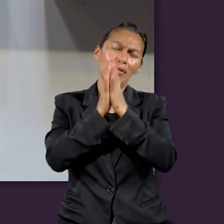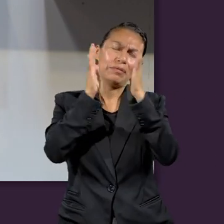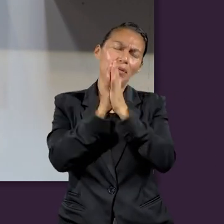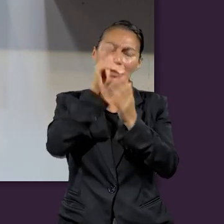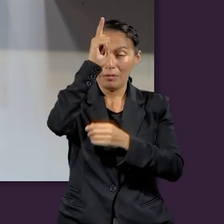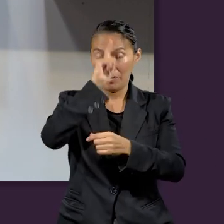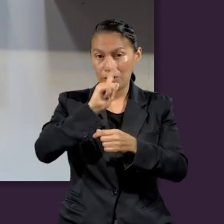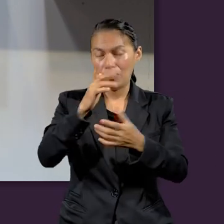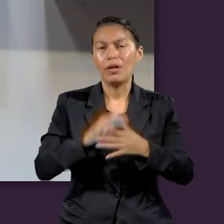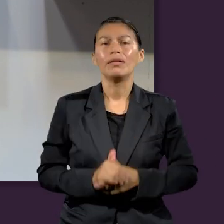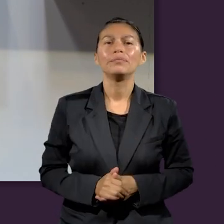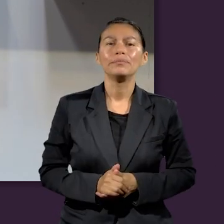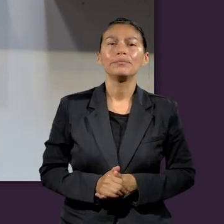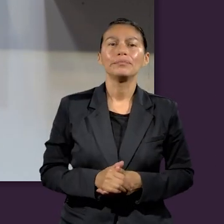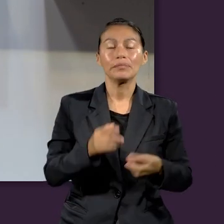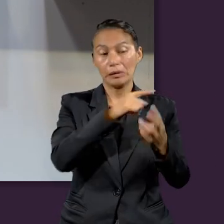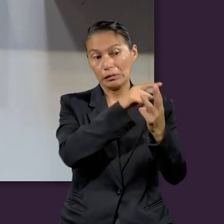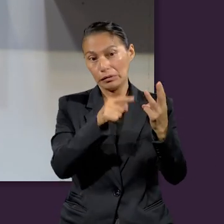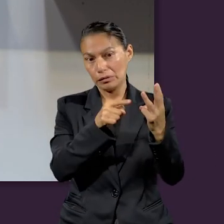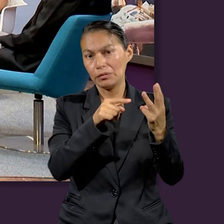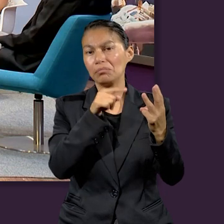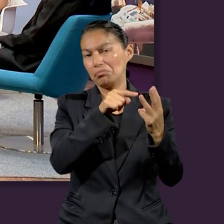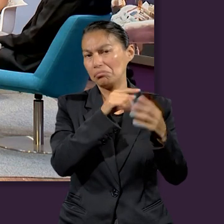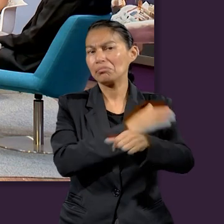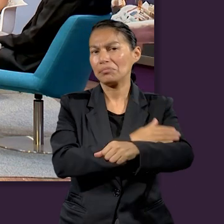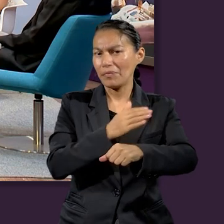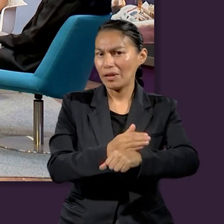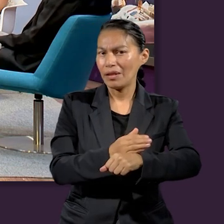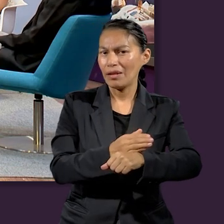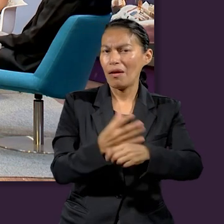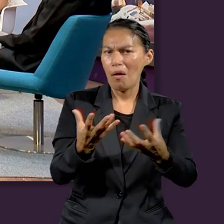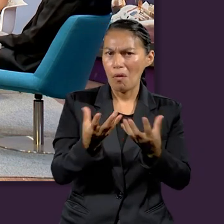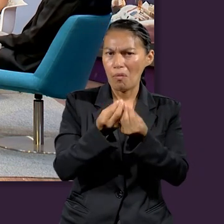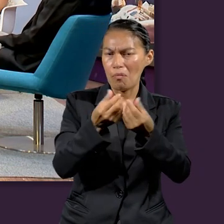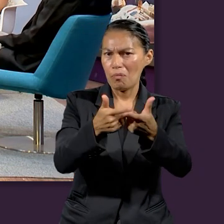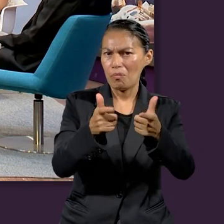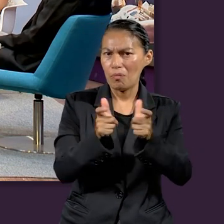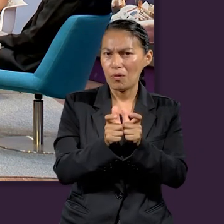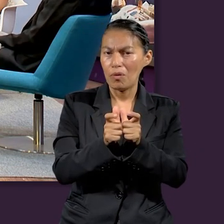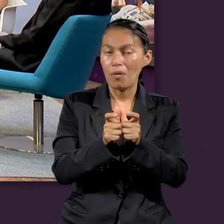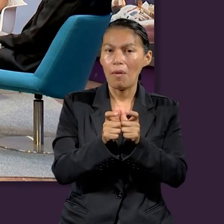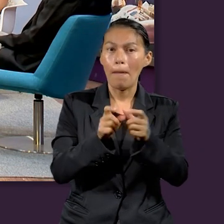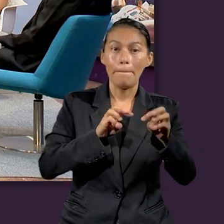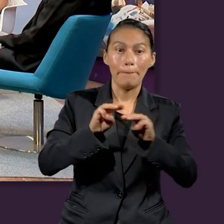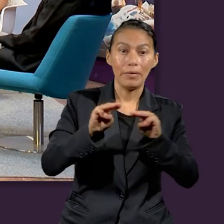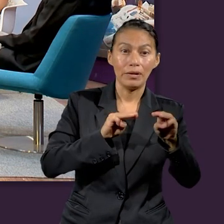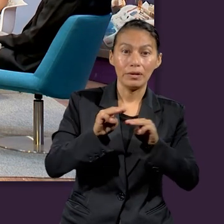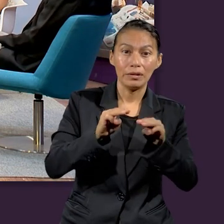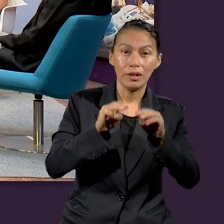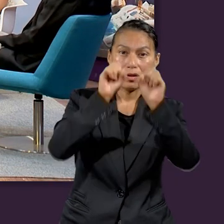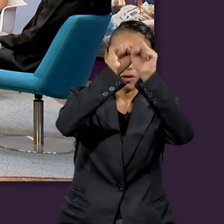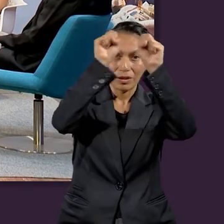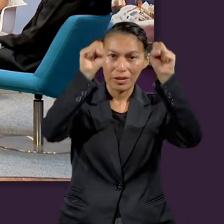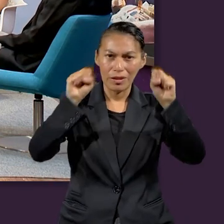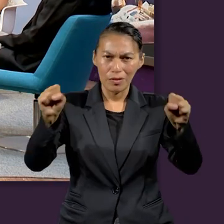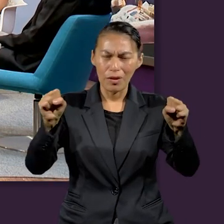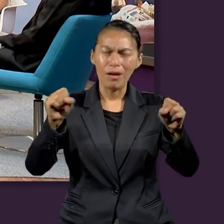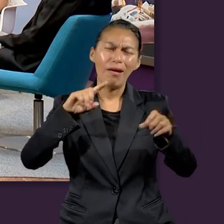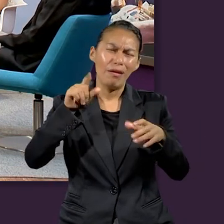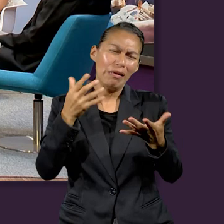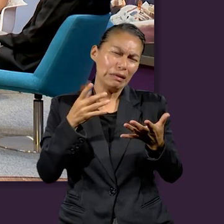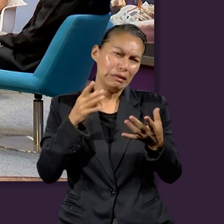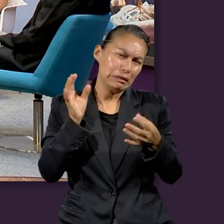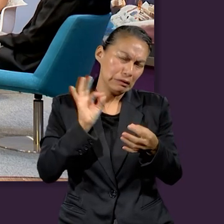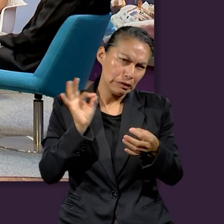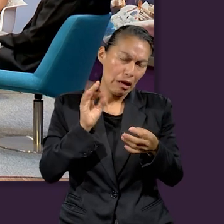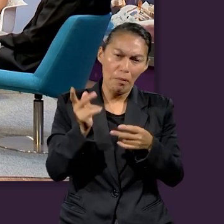espirituales. Los tres compañeros que están aquí conmigo hacen parte del Ministerio del Santuario. En algún momento quizás vamos a preguntarles